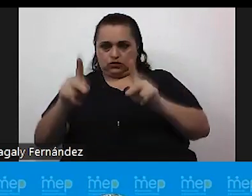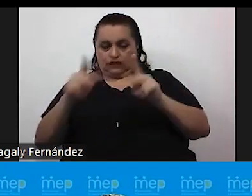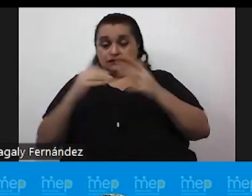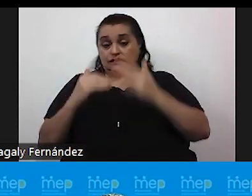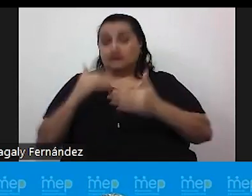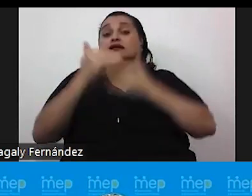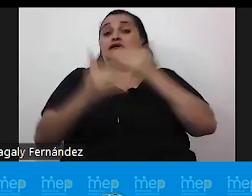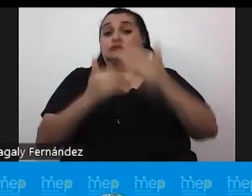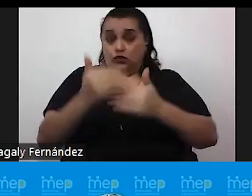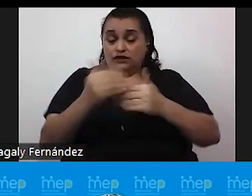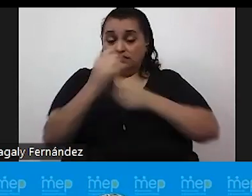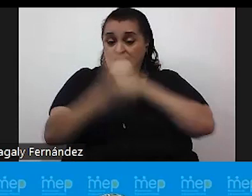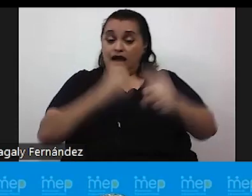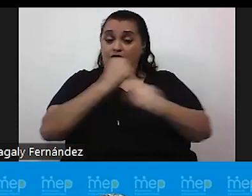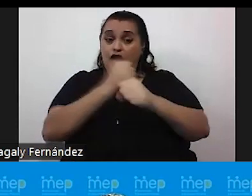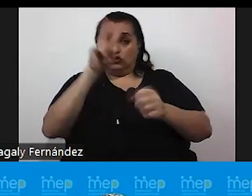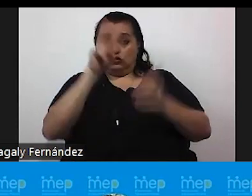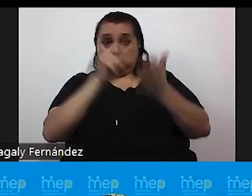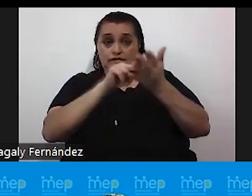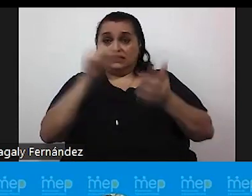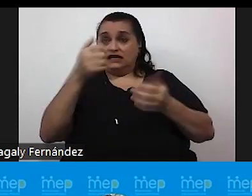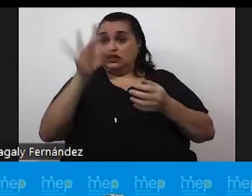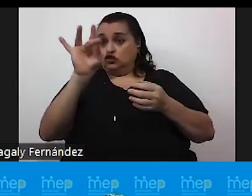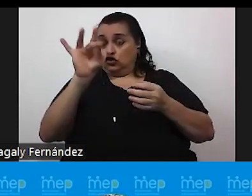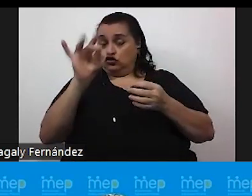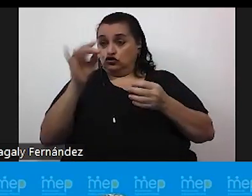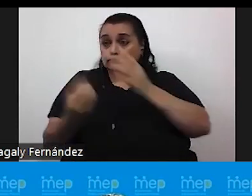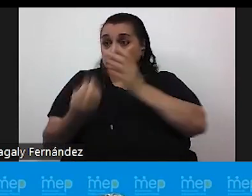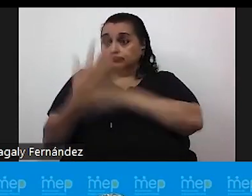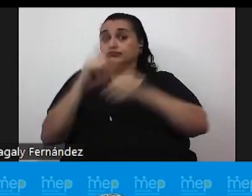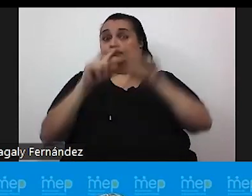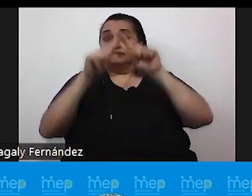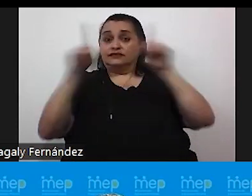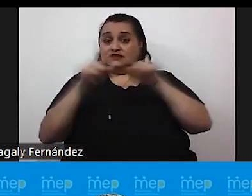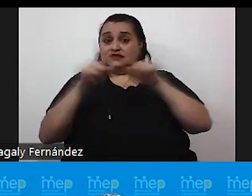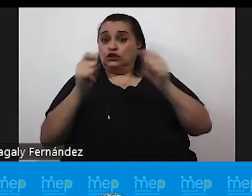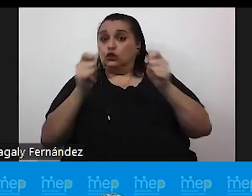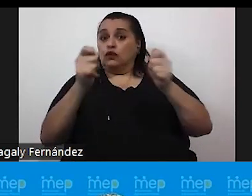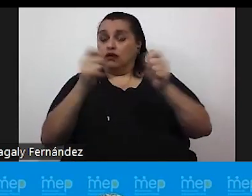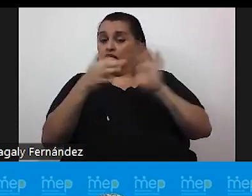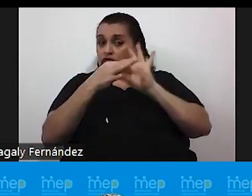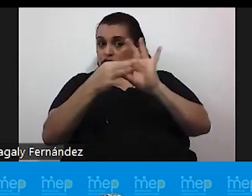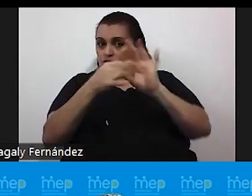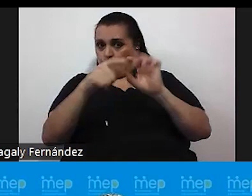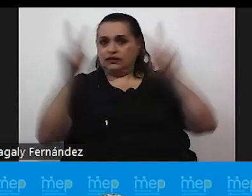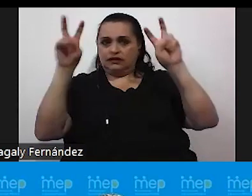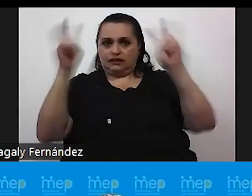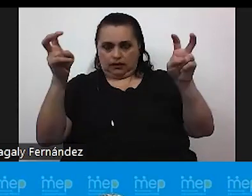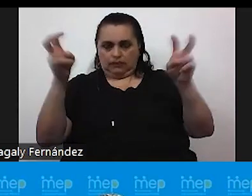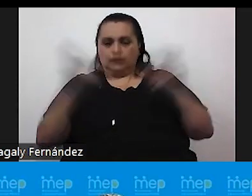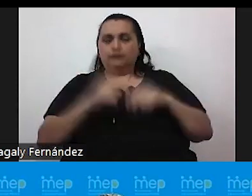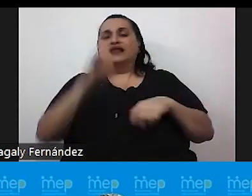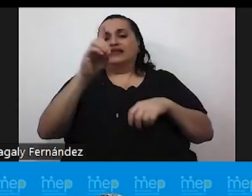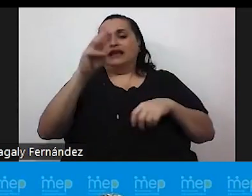esto en el año 2018 sale una de las primeras circulares que tiene que ver con este tema el ADM